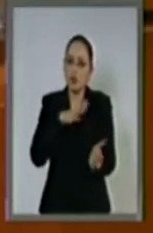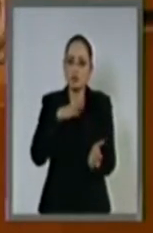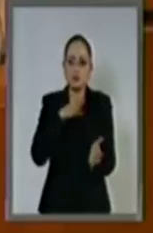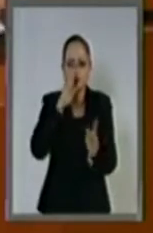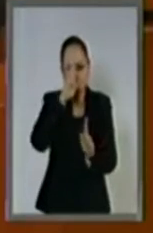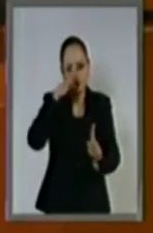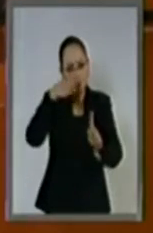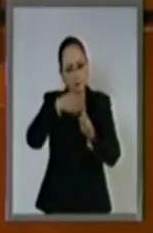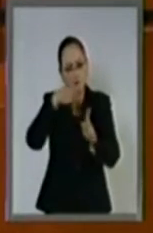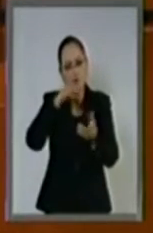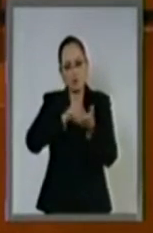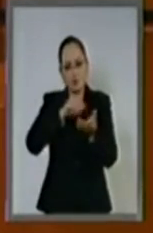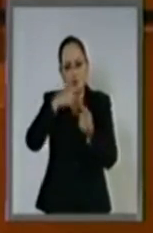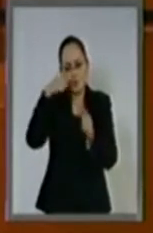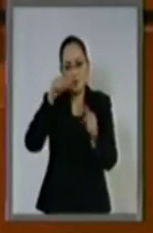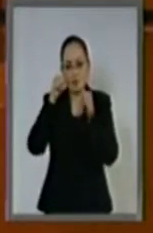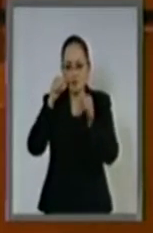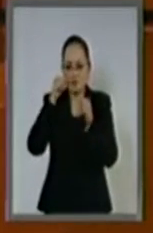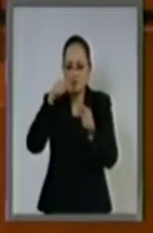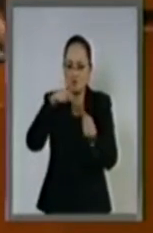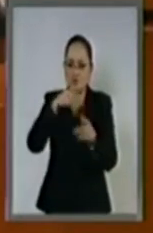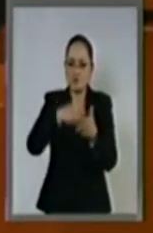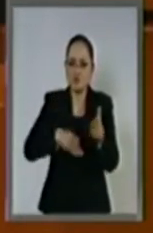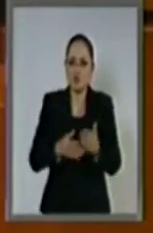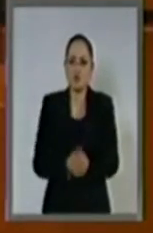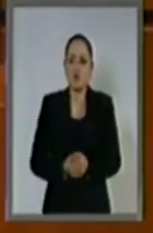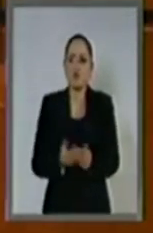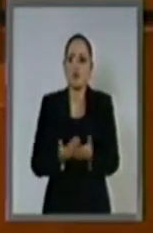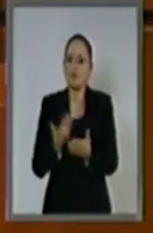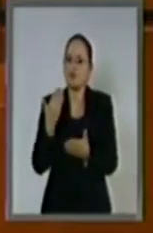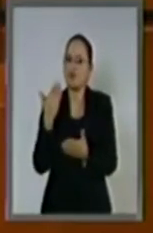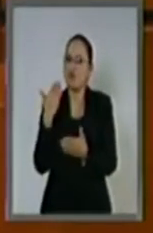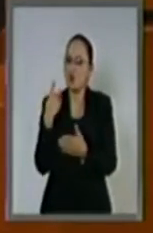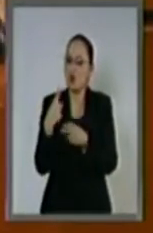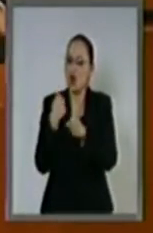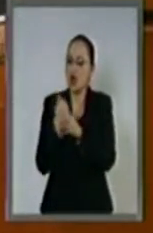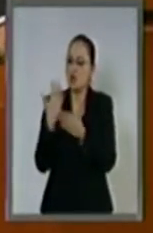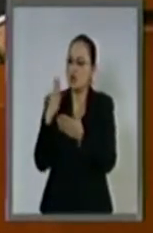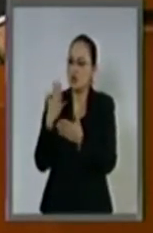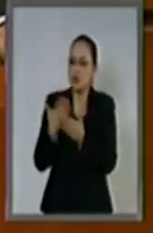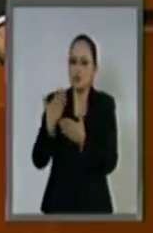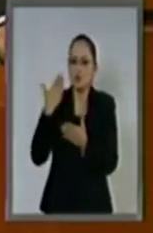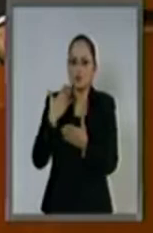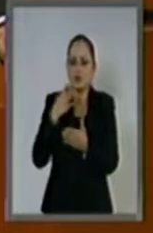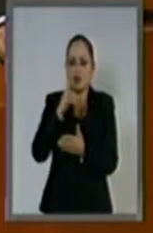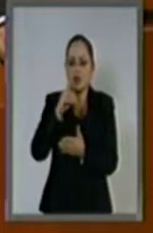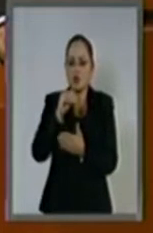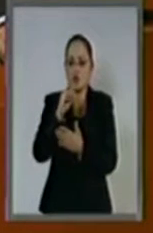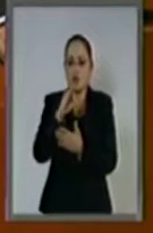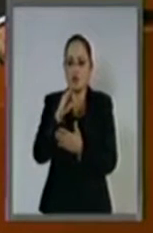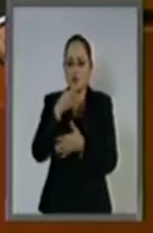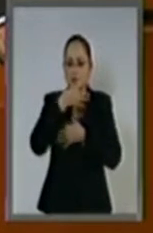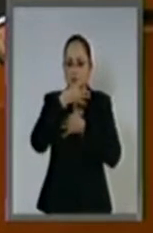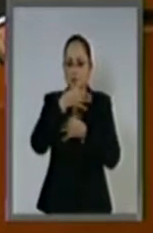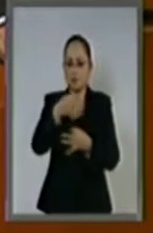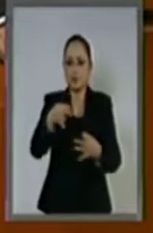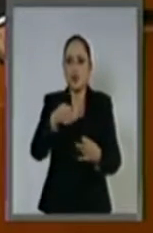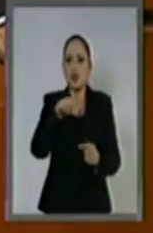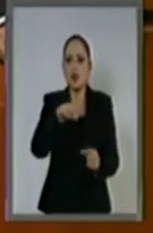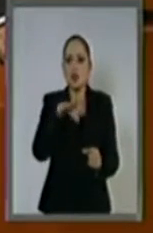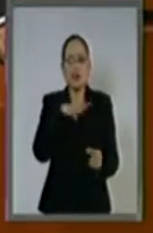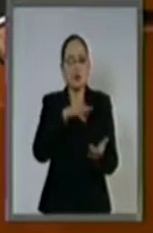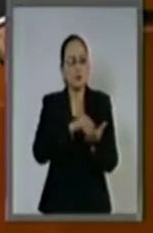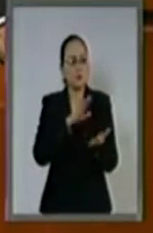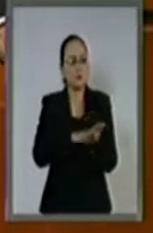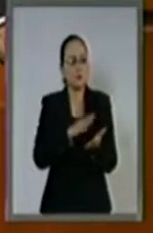retos por atender. Hace poco, más de un año, se publicó en el Diario Oficial de la Federación el